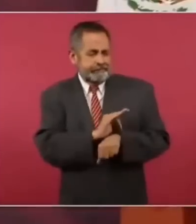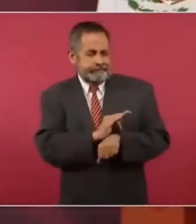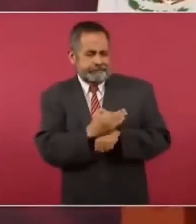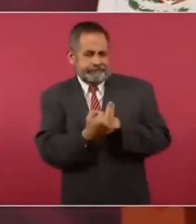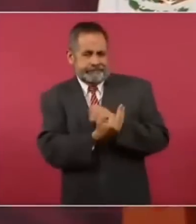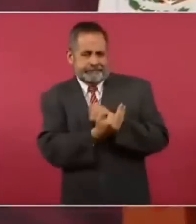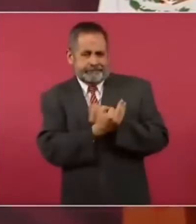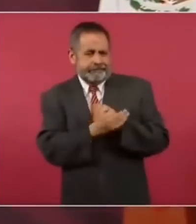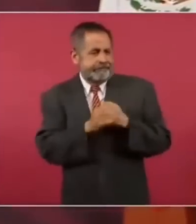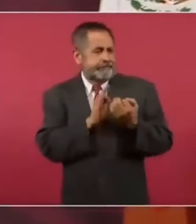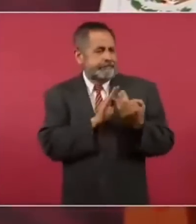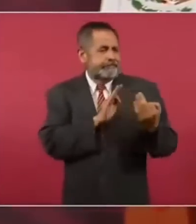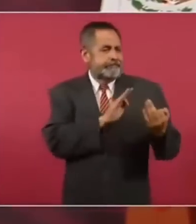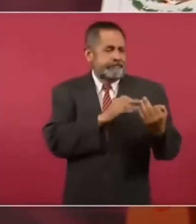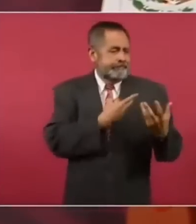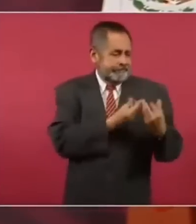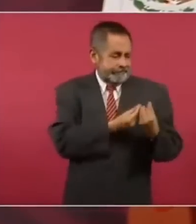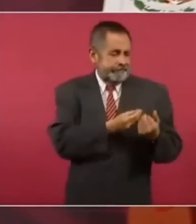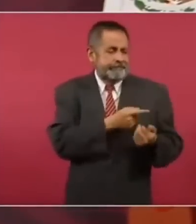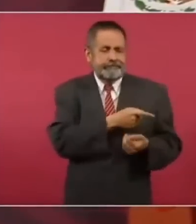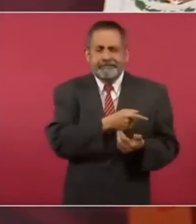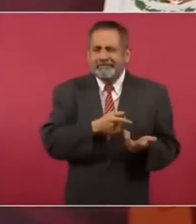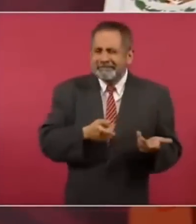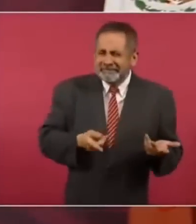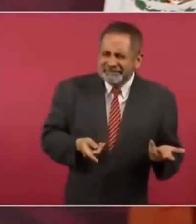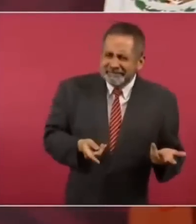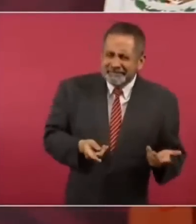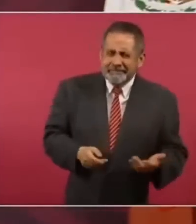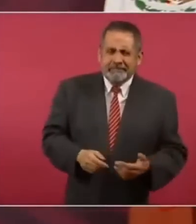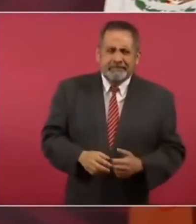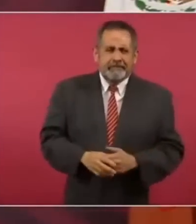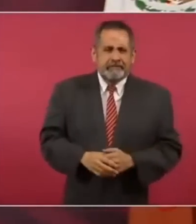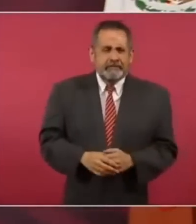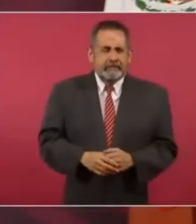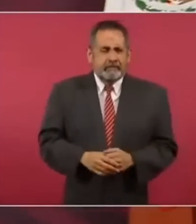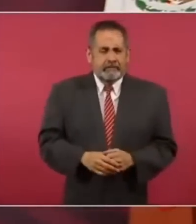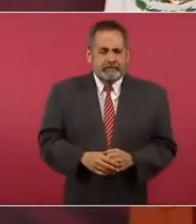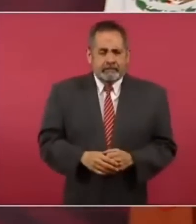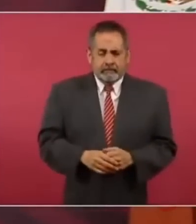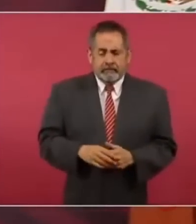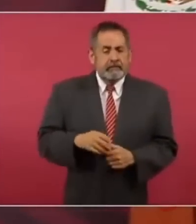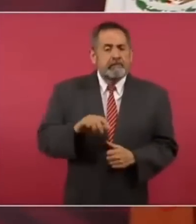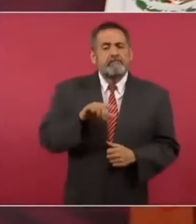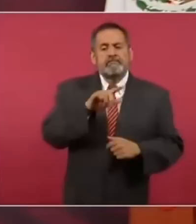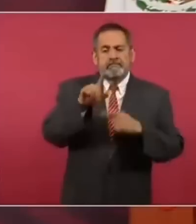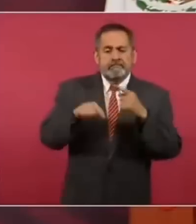al poder que luego vendieron